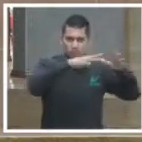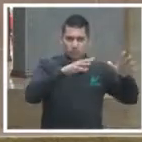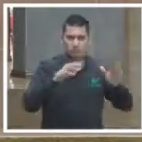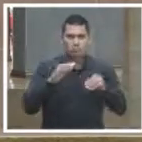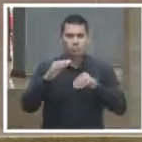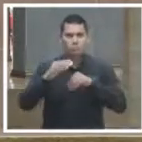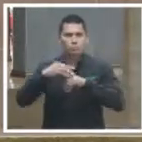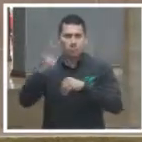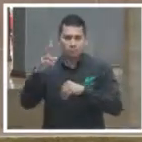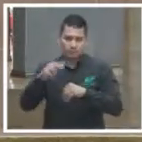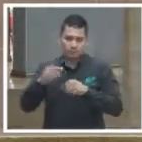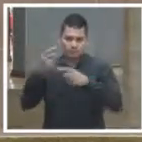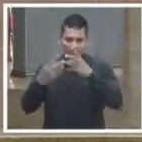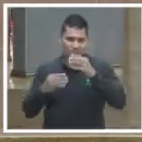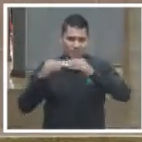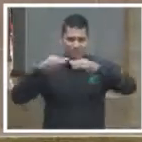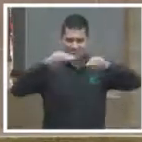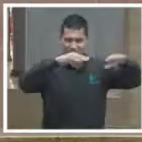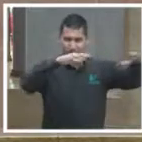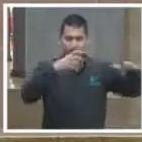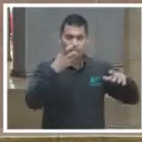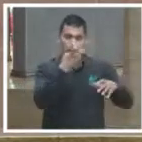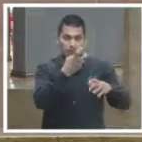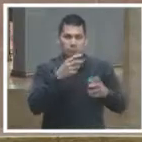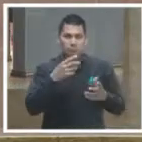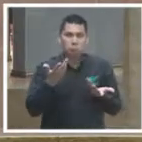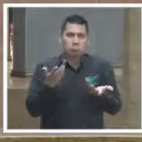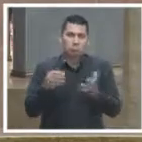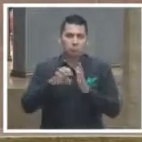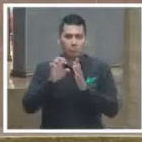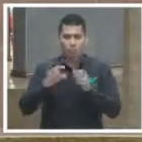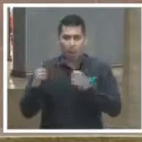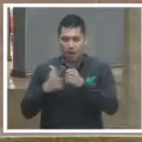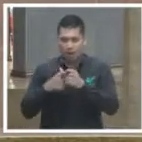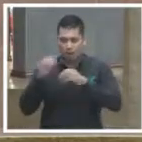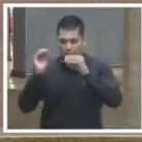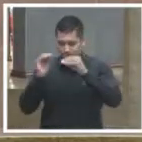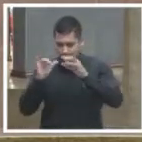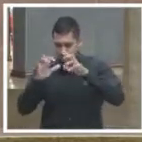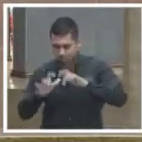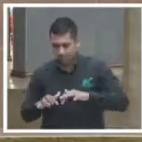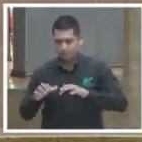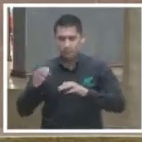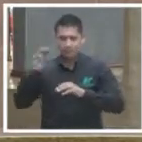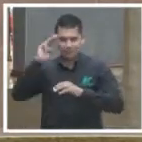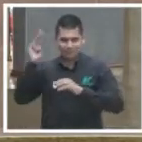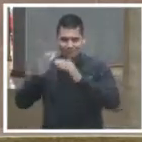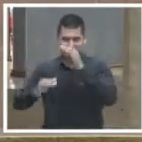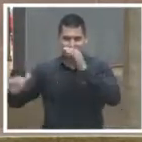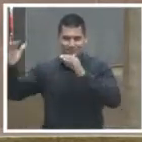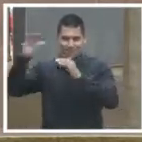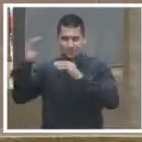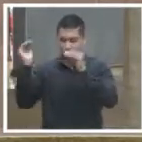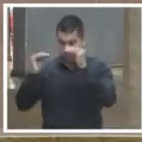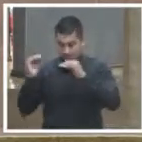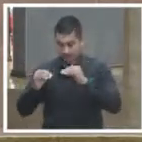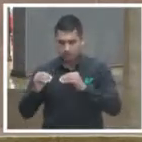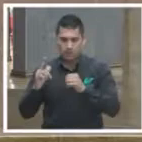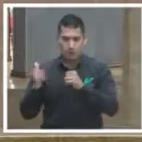estos medios sociales cuando se publica cuando algún magistrado publica alguna